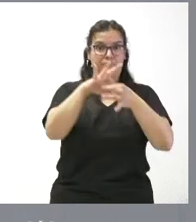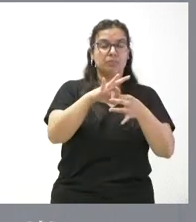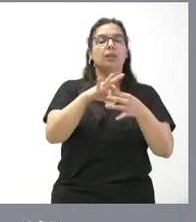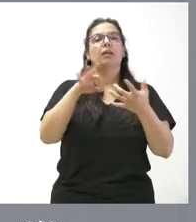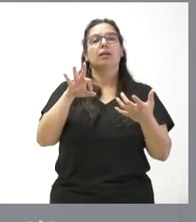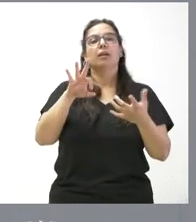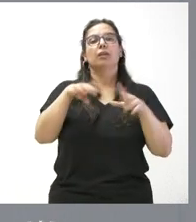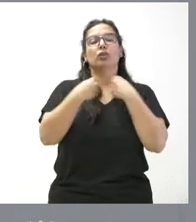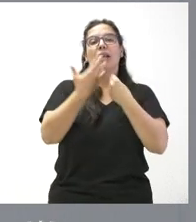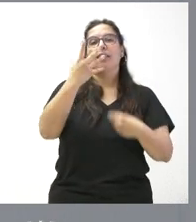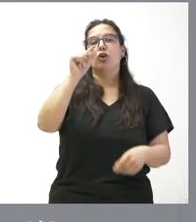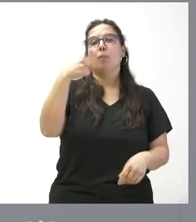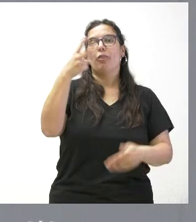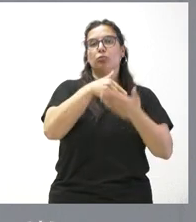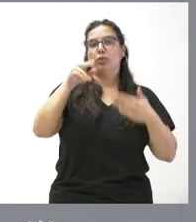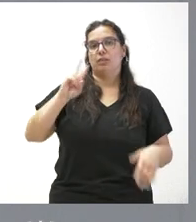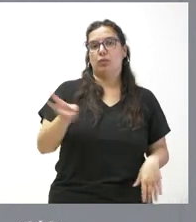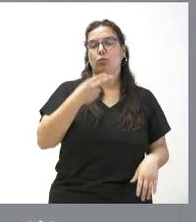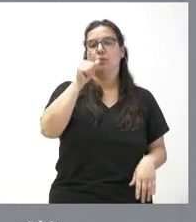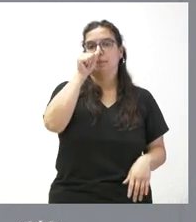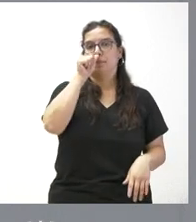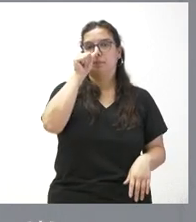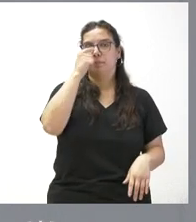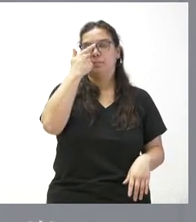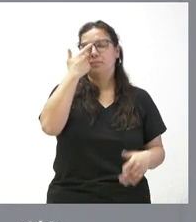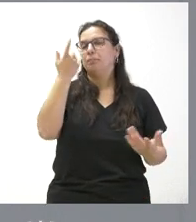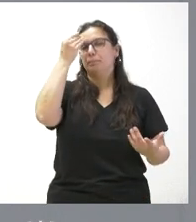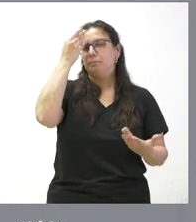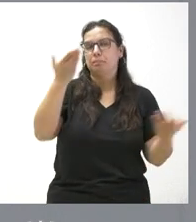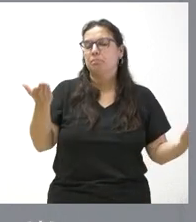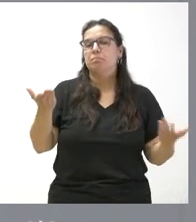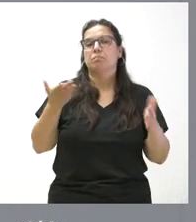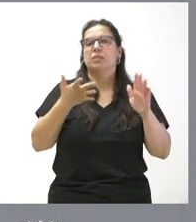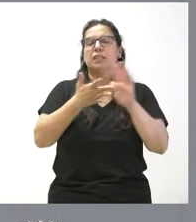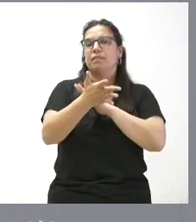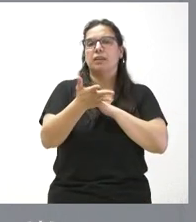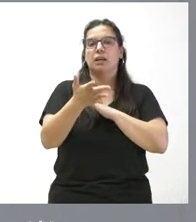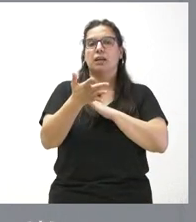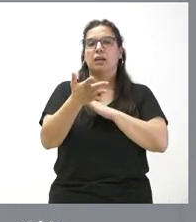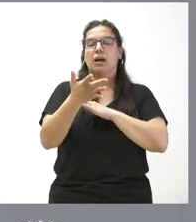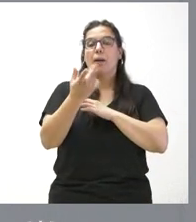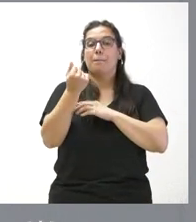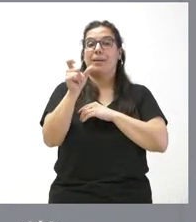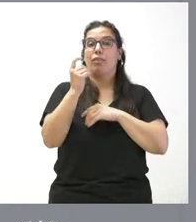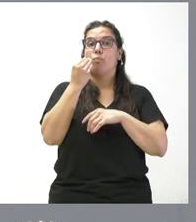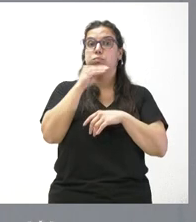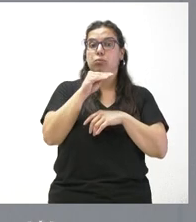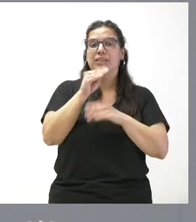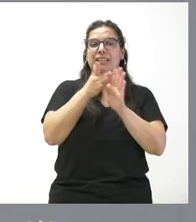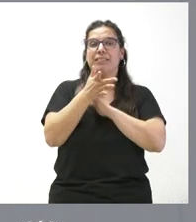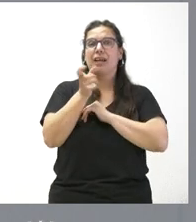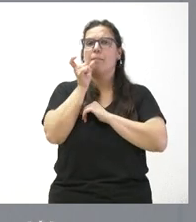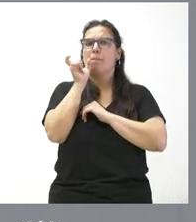,2 millones de euros. Para que se hagan una idea de lo que supone esta congelación, es que la cuantía no ha variado